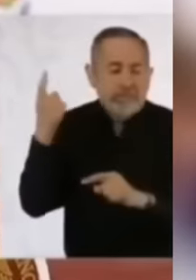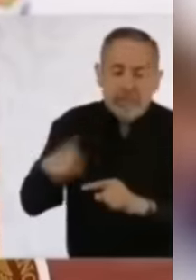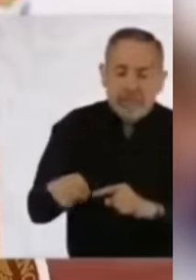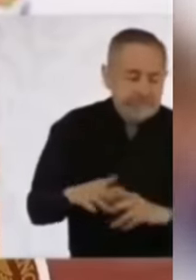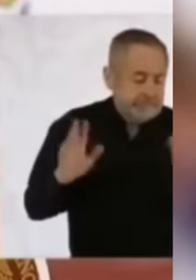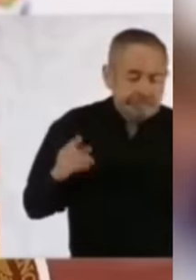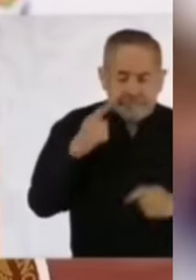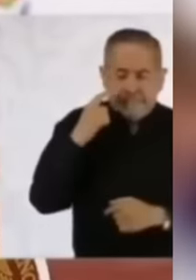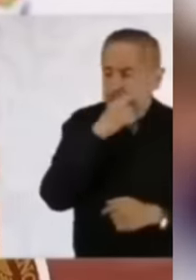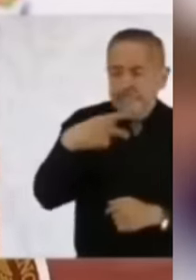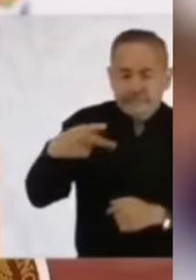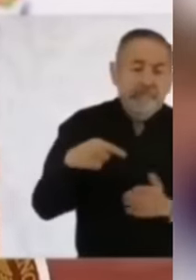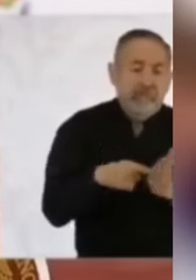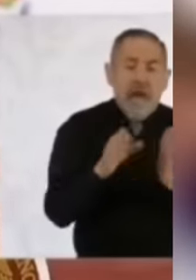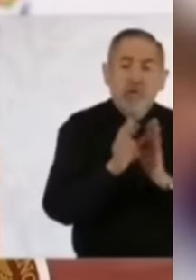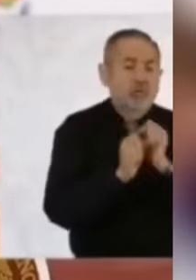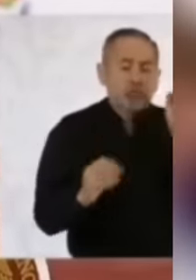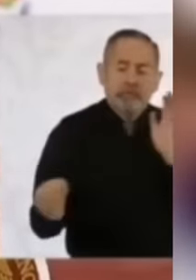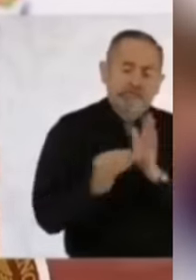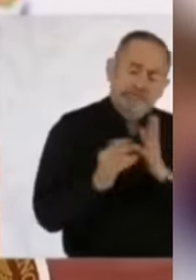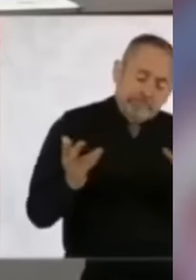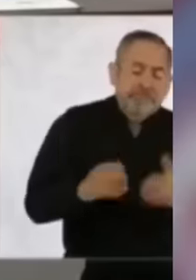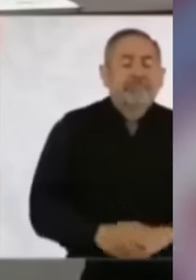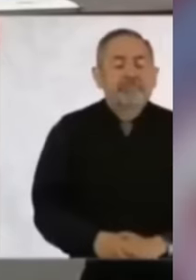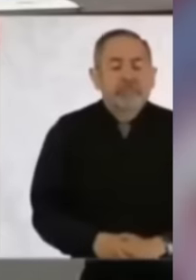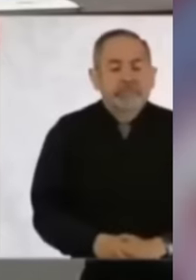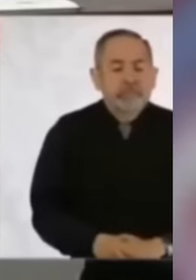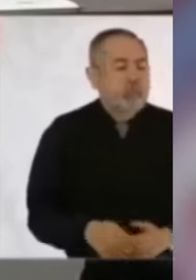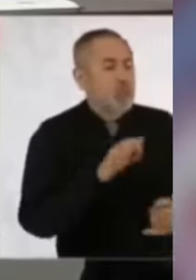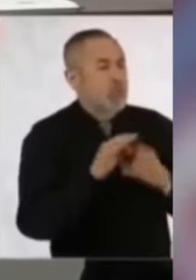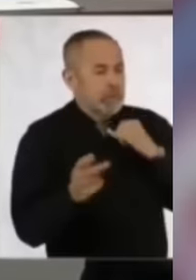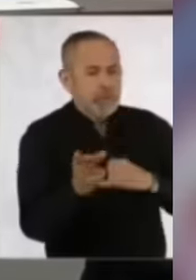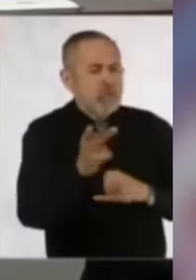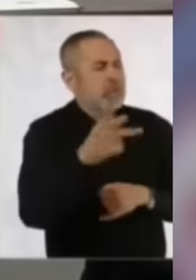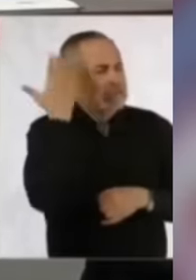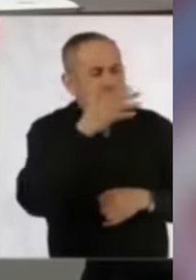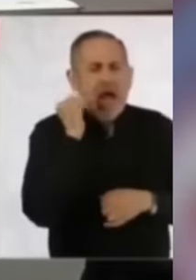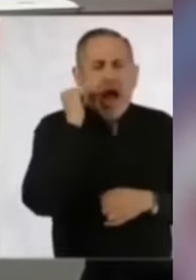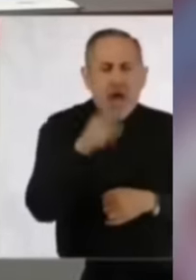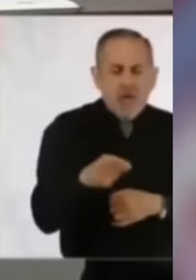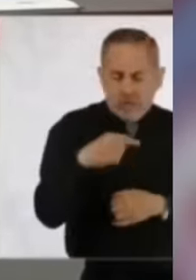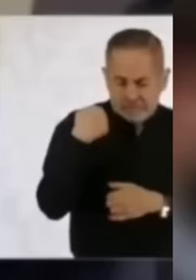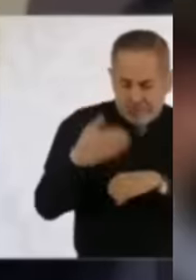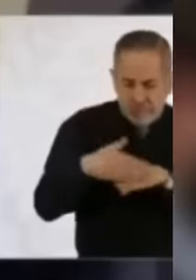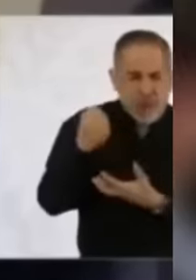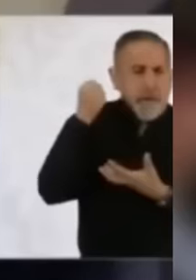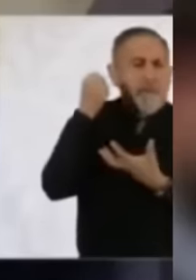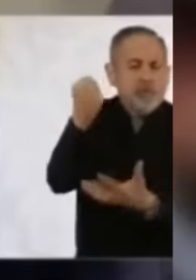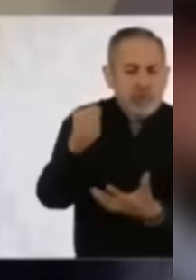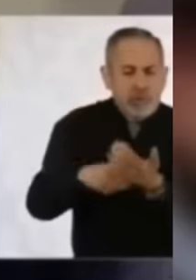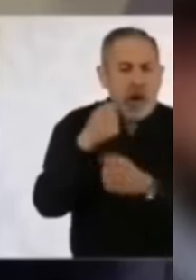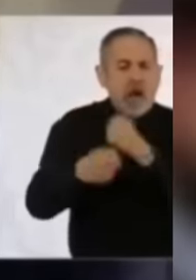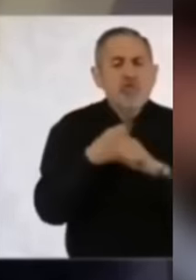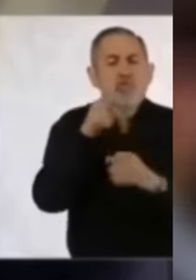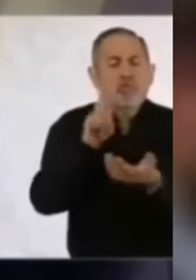es una reforma constitucional. Y por último, ¿qué nos puede adelantar? Sabemos que ya se va a dar el presupuesto de egresos de la Federación